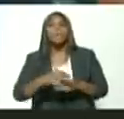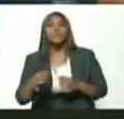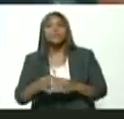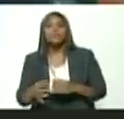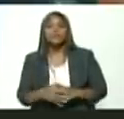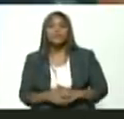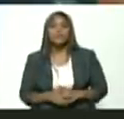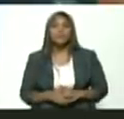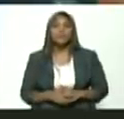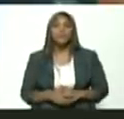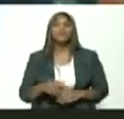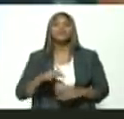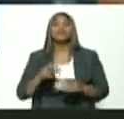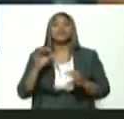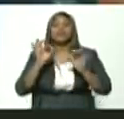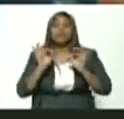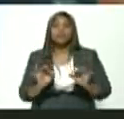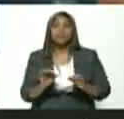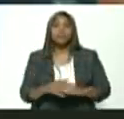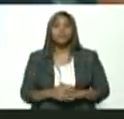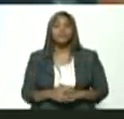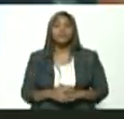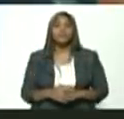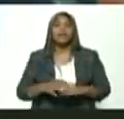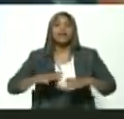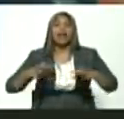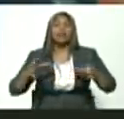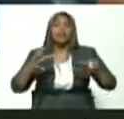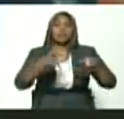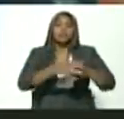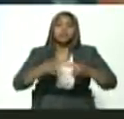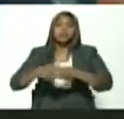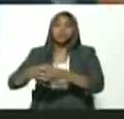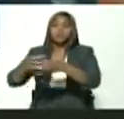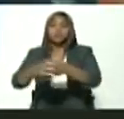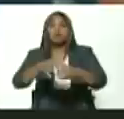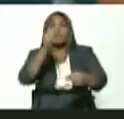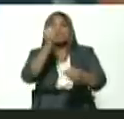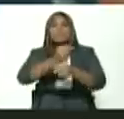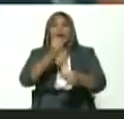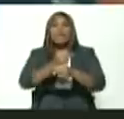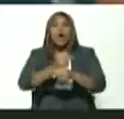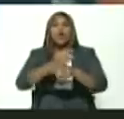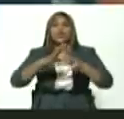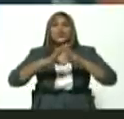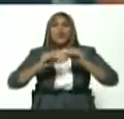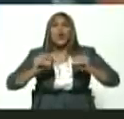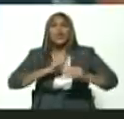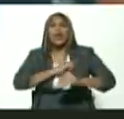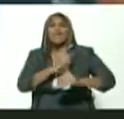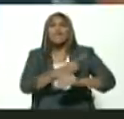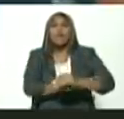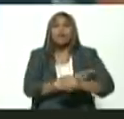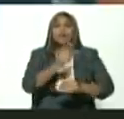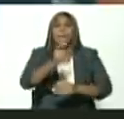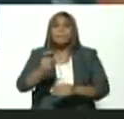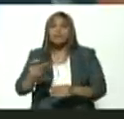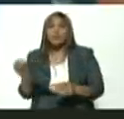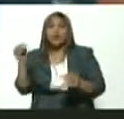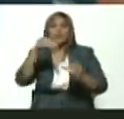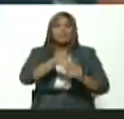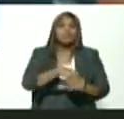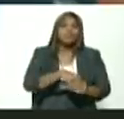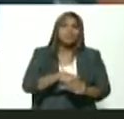han concretado unas grandes mesas de trabajo con todas las fuerzas vivas de la clase obrera y